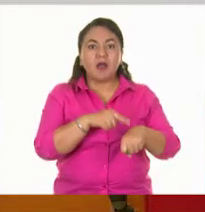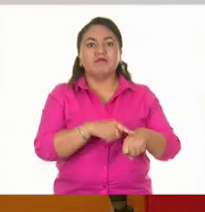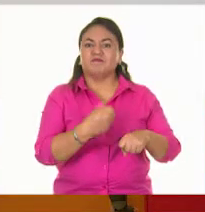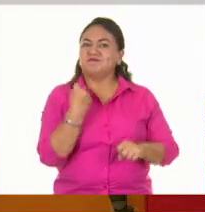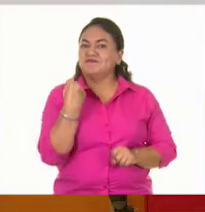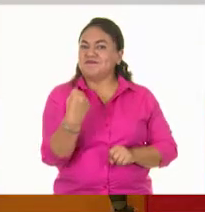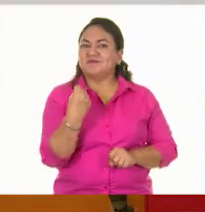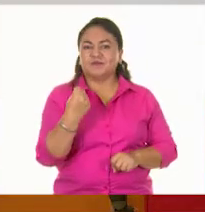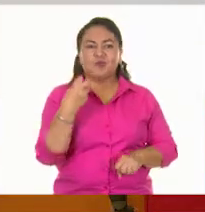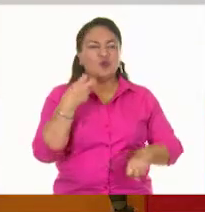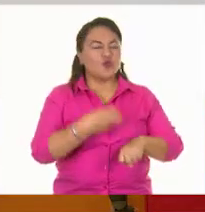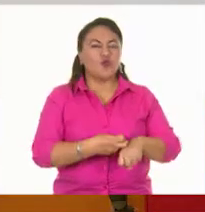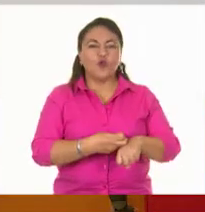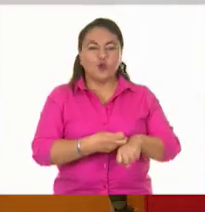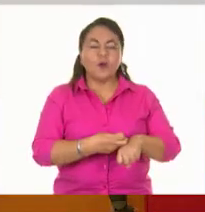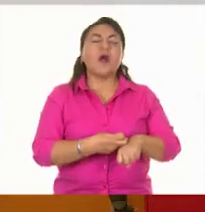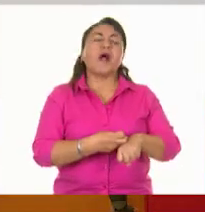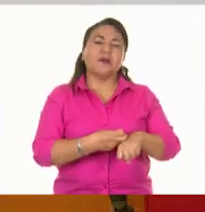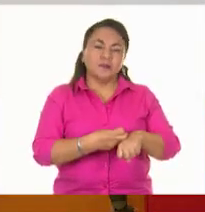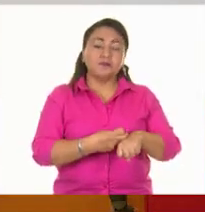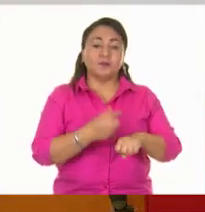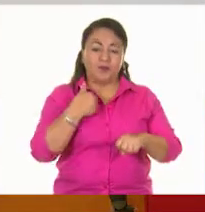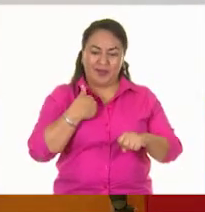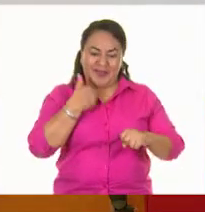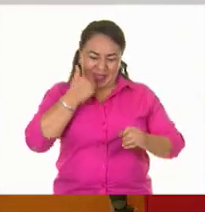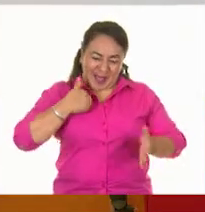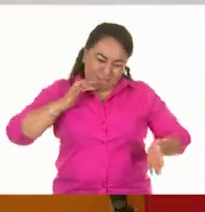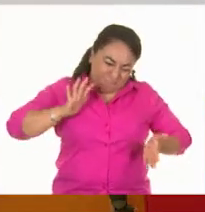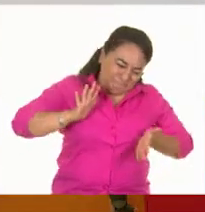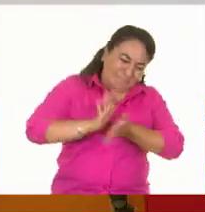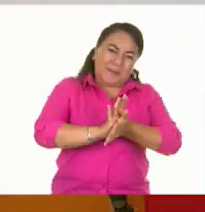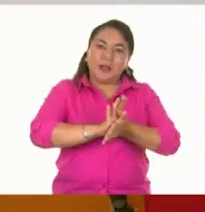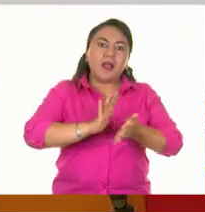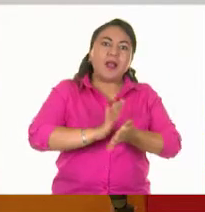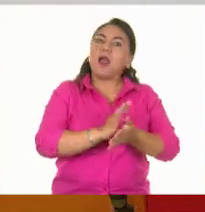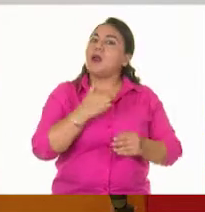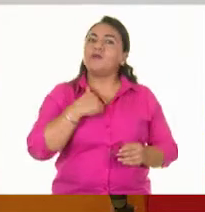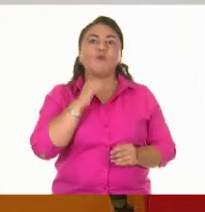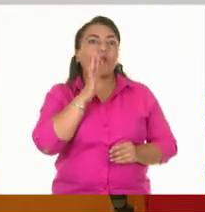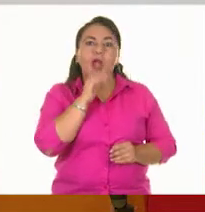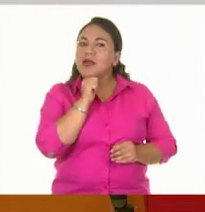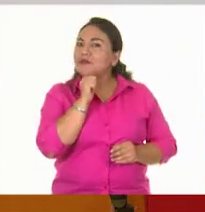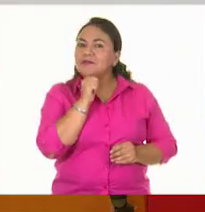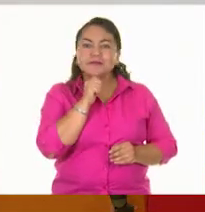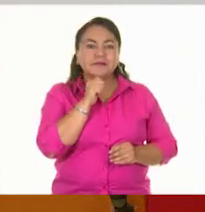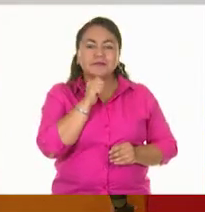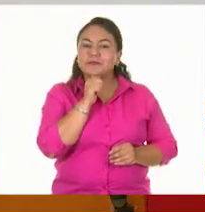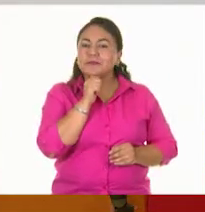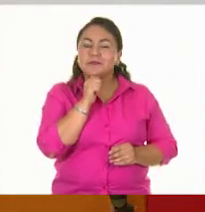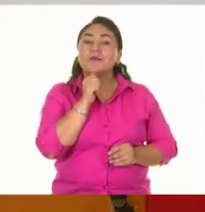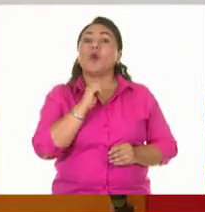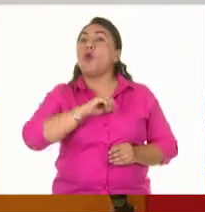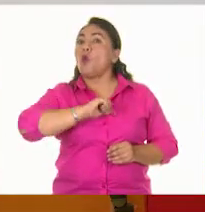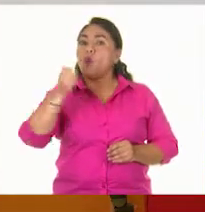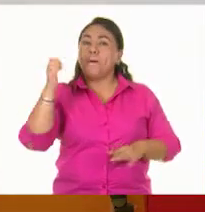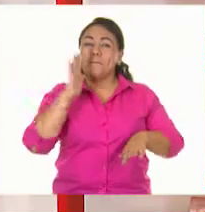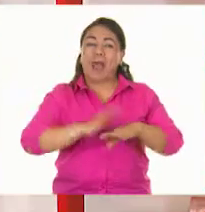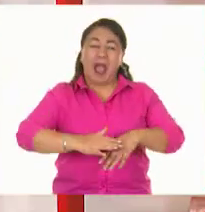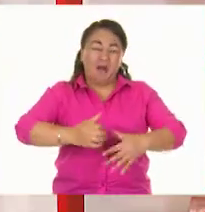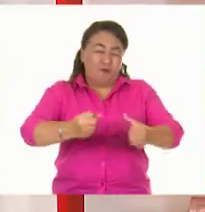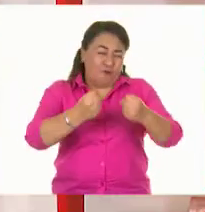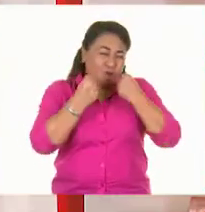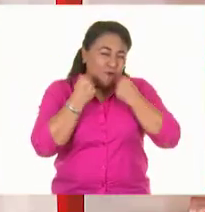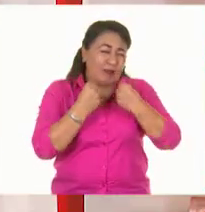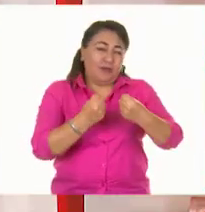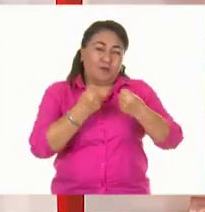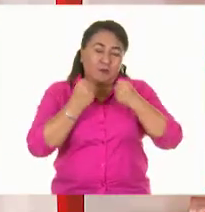rígida. Eso quiere decir que si yo la quiero aplastar, no lo voy a hacer a menos de que le aplique una fuerza muy, pero